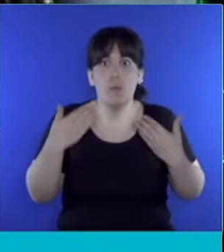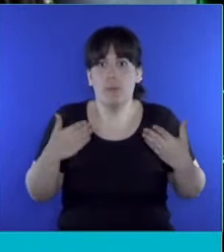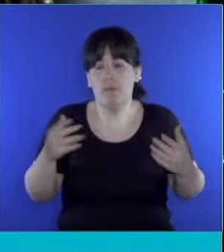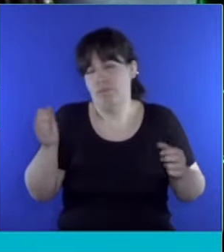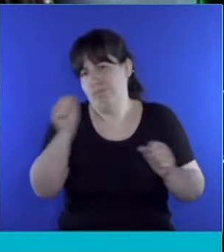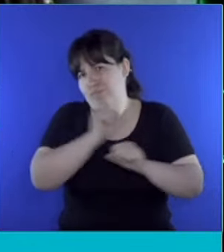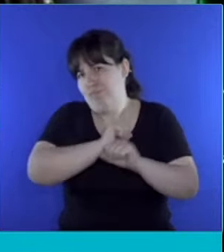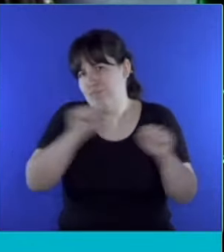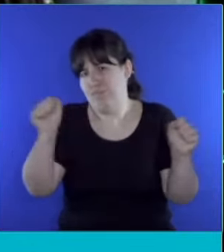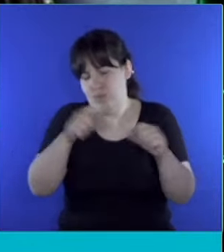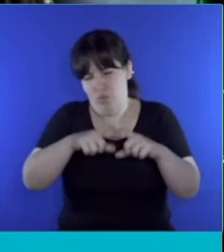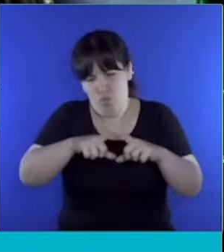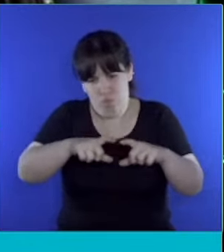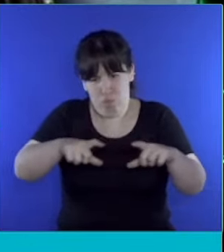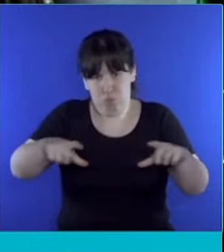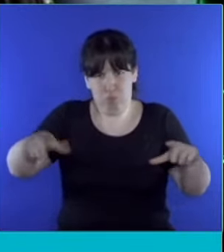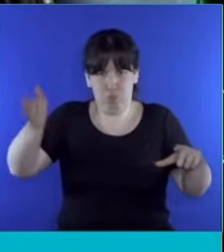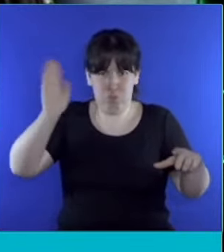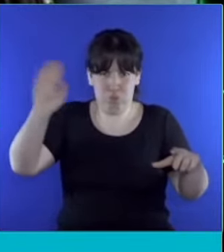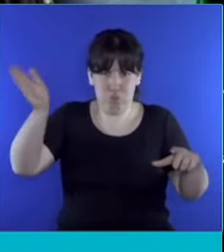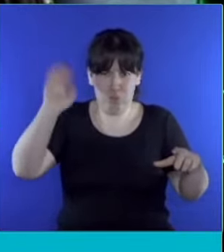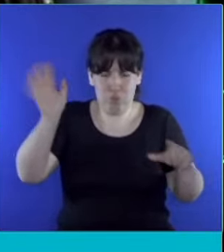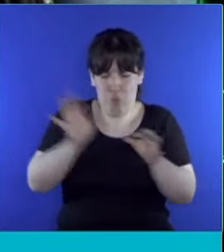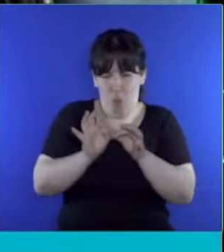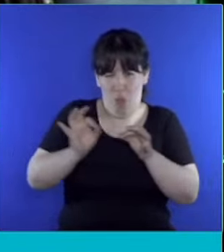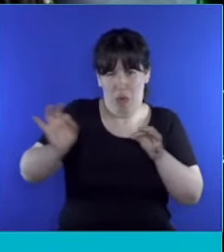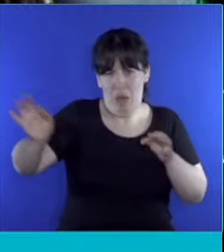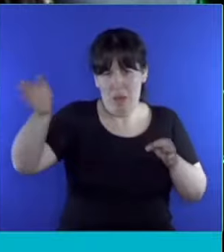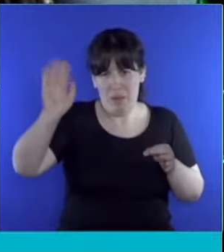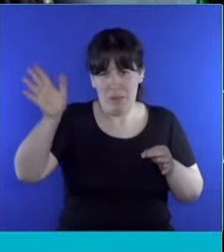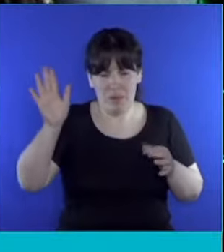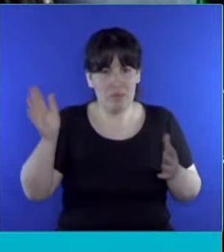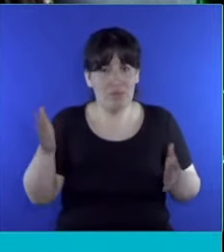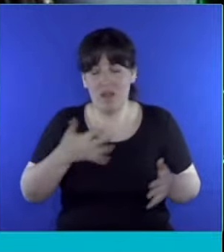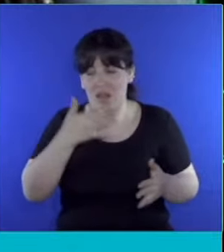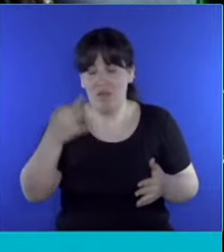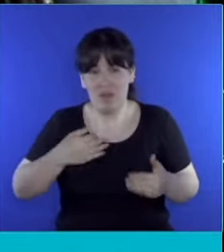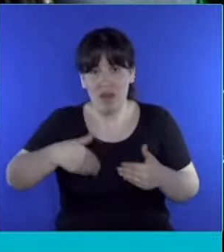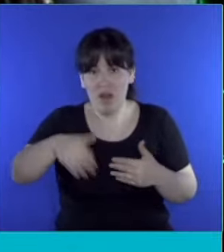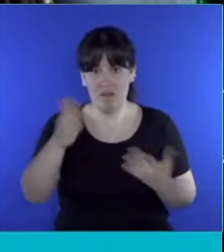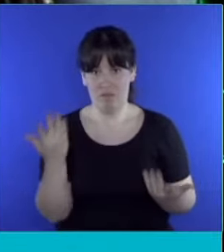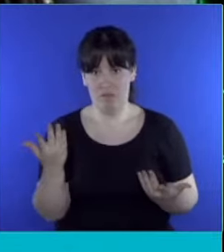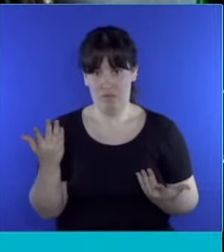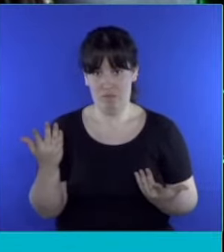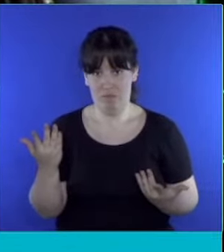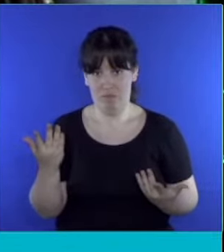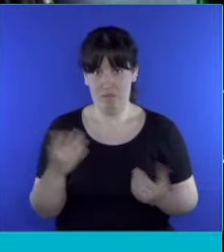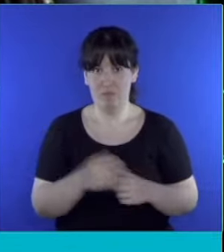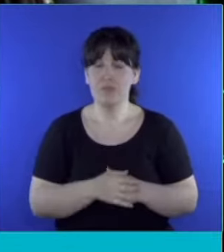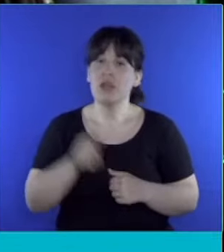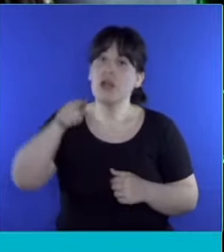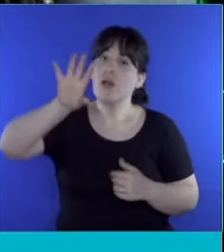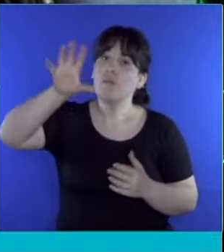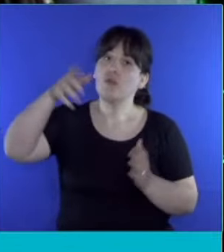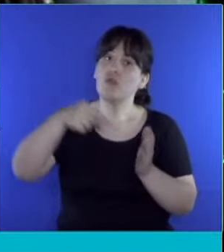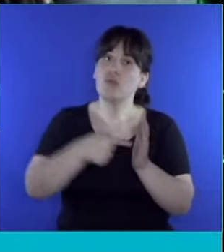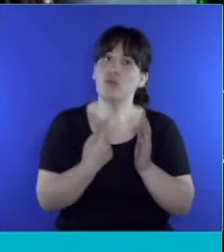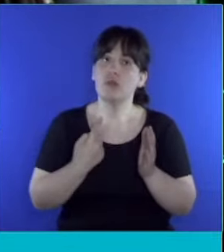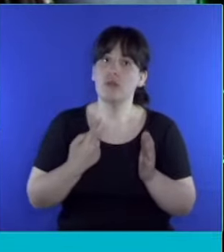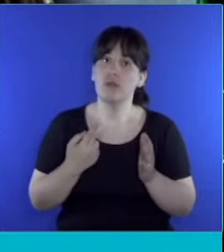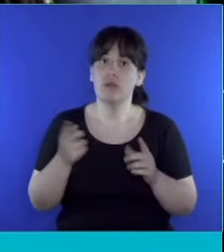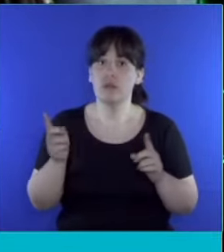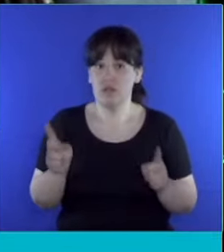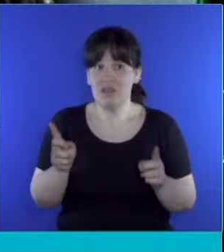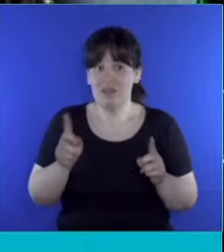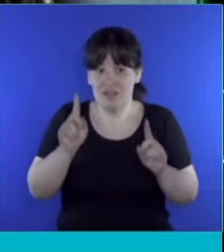un colapso de la elección es verdadero y concreto, como estoy diciendo. Y en la provincia de Buenos Aires no estamos